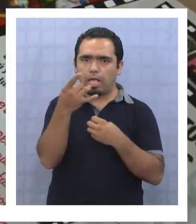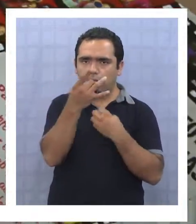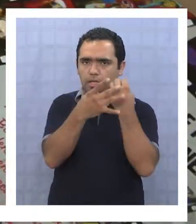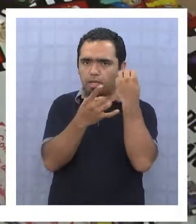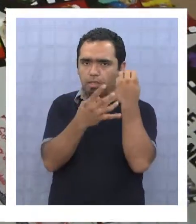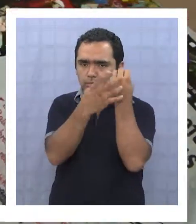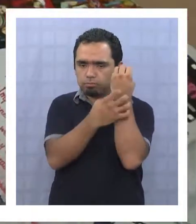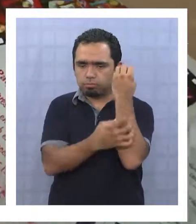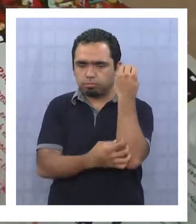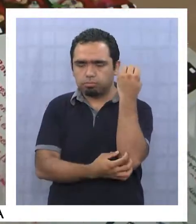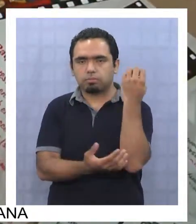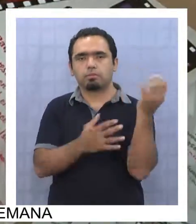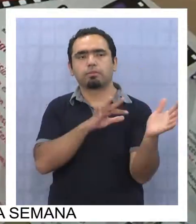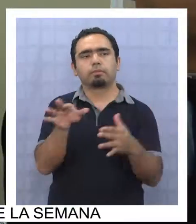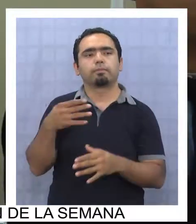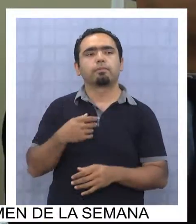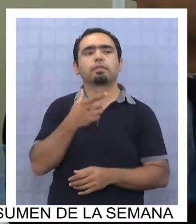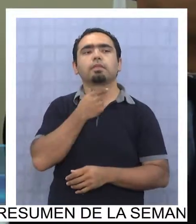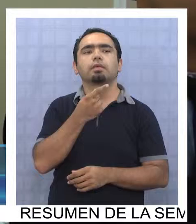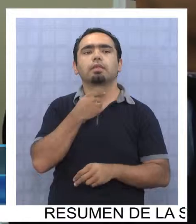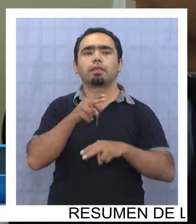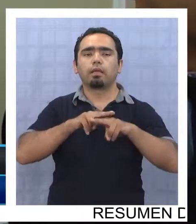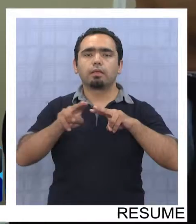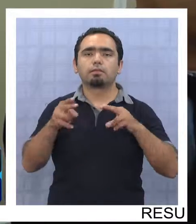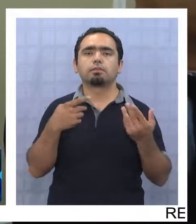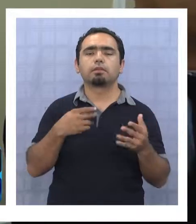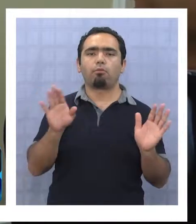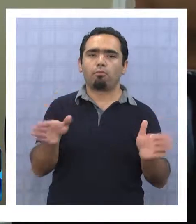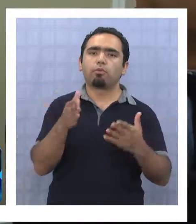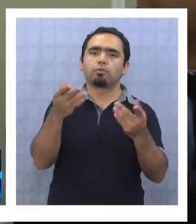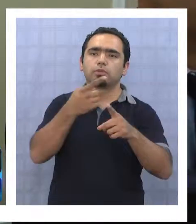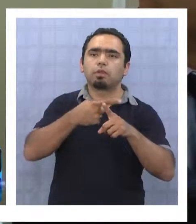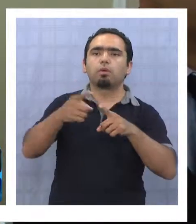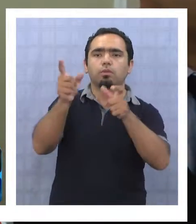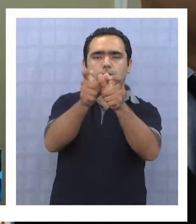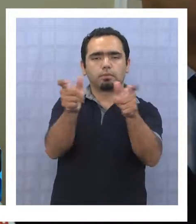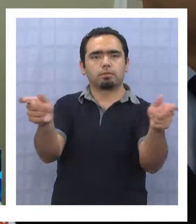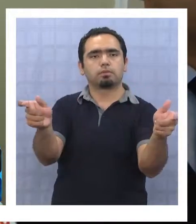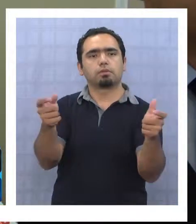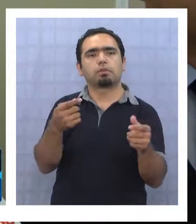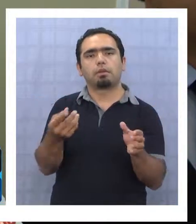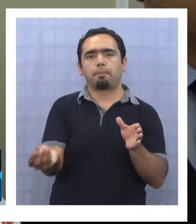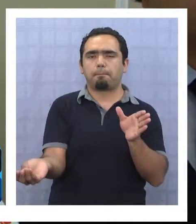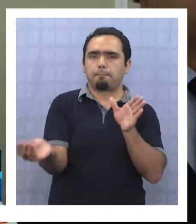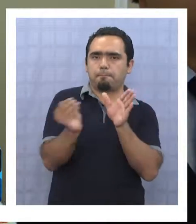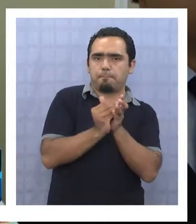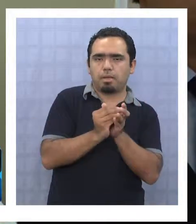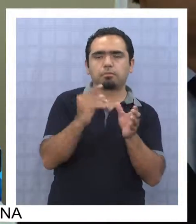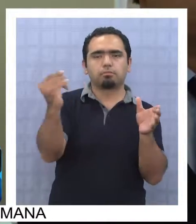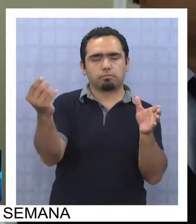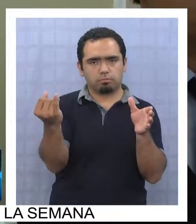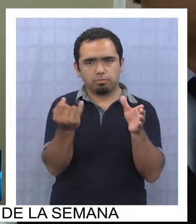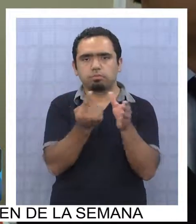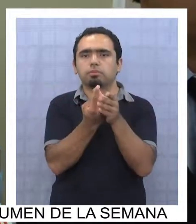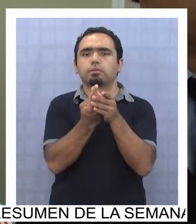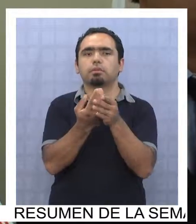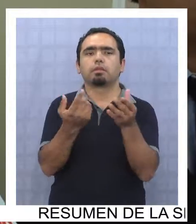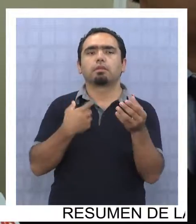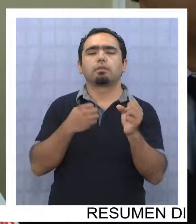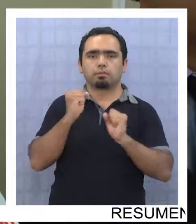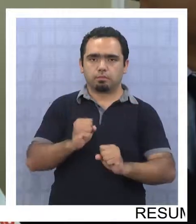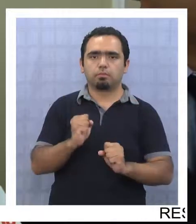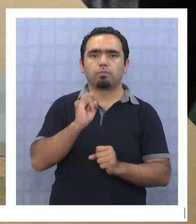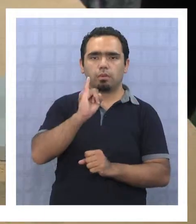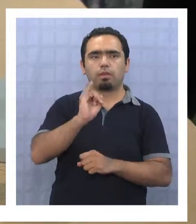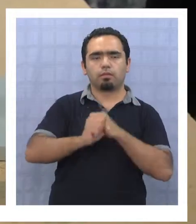región de Chile. Lo que queremos hacer es impulsar a otras personas que se suman al emprendimiento, que sí se